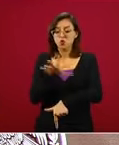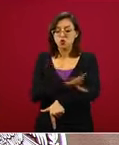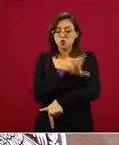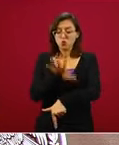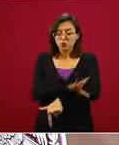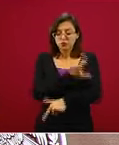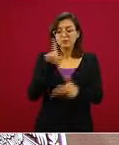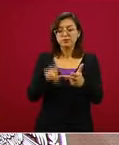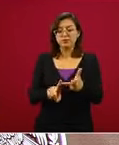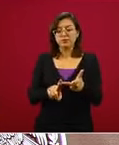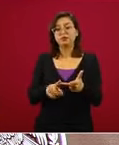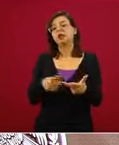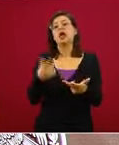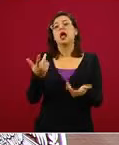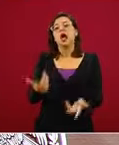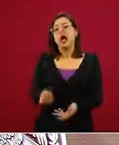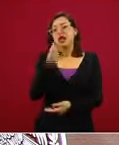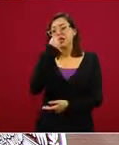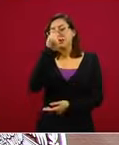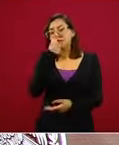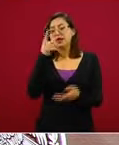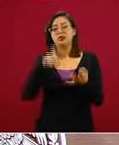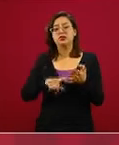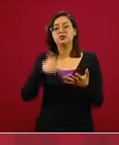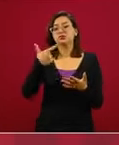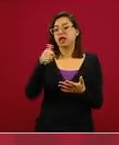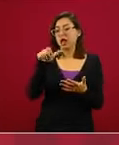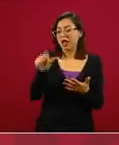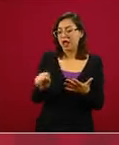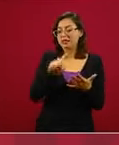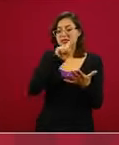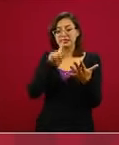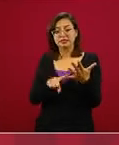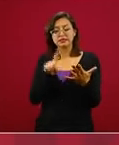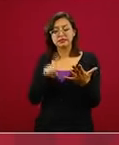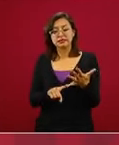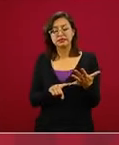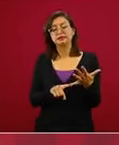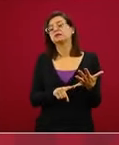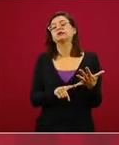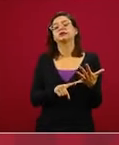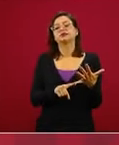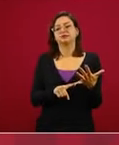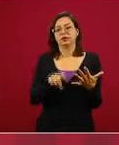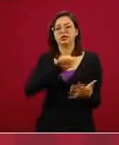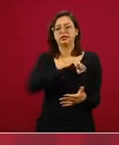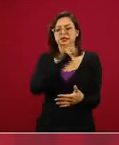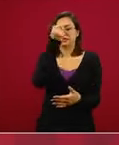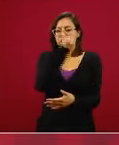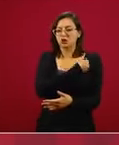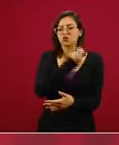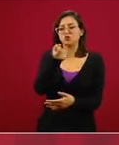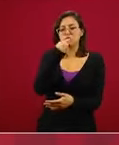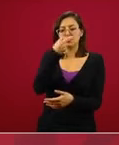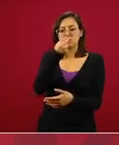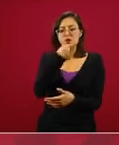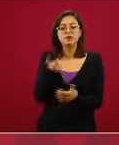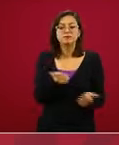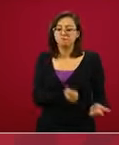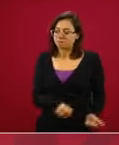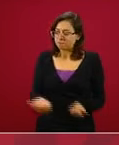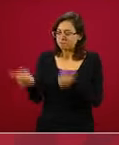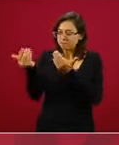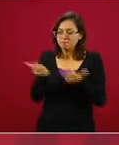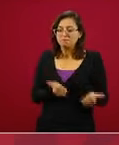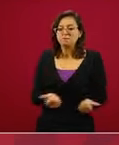apoyo en alimentos apoyo en gas y apoyo también en esquemas de salud para llevar medicamentos inclusive